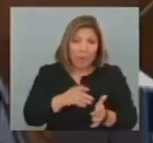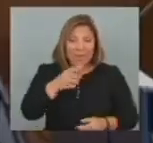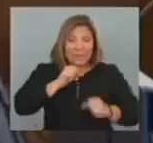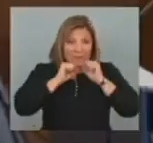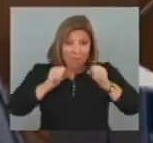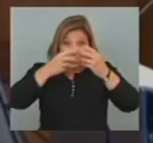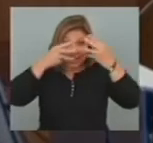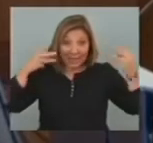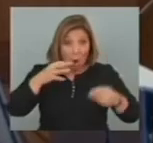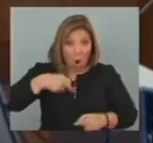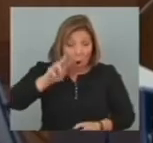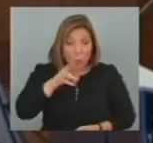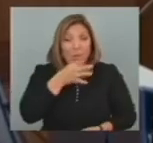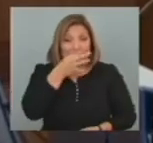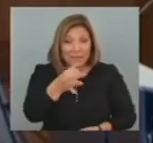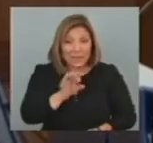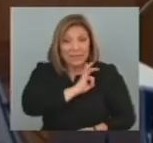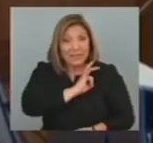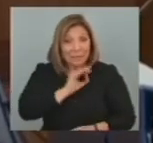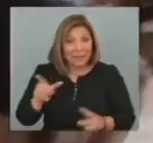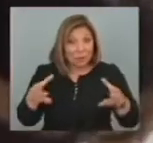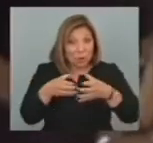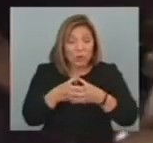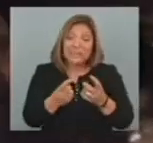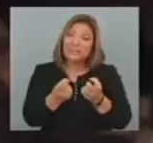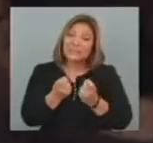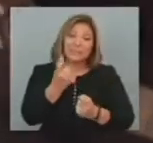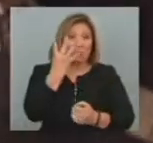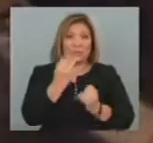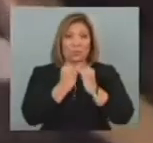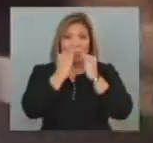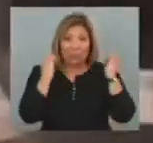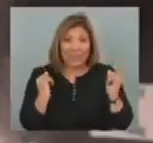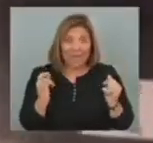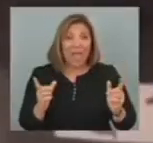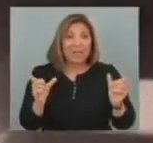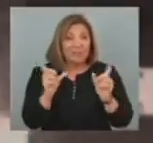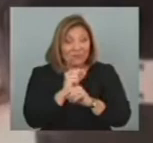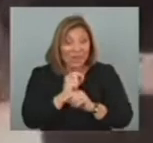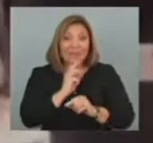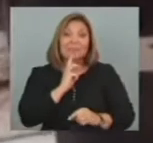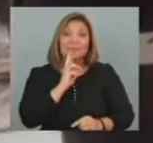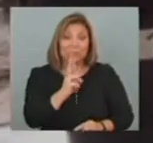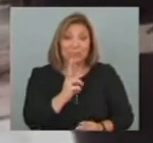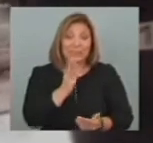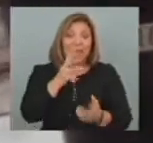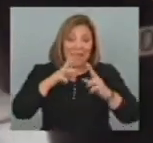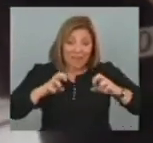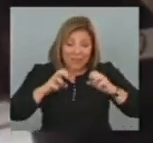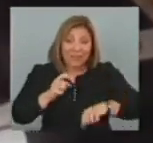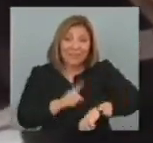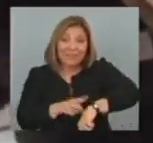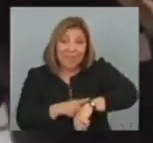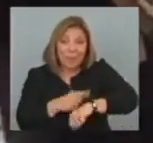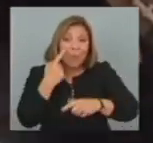ONU, Ban Ki-moon Dijo que los inspectores necesitan cuatro días para concluir su investigación Y tiempo para analizar sus